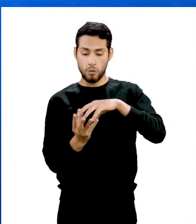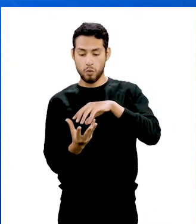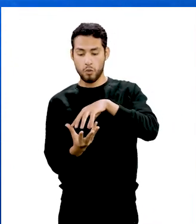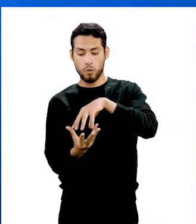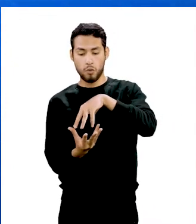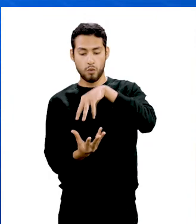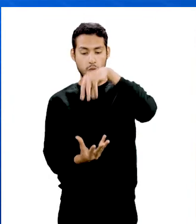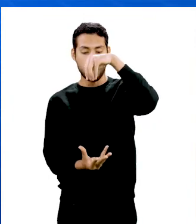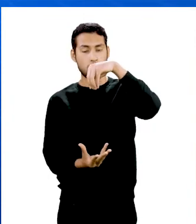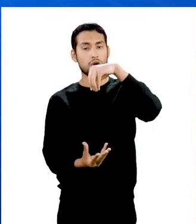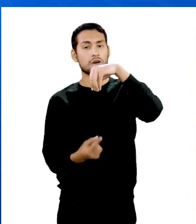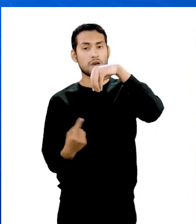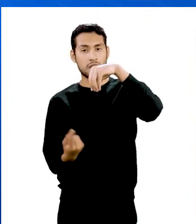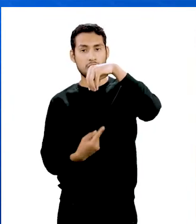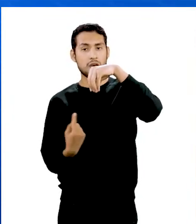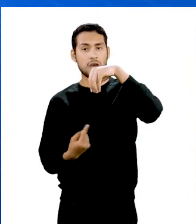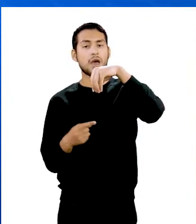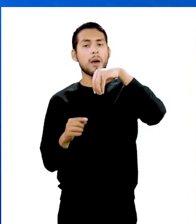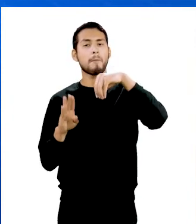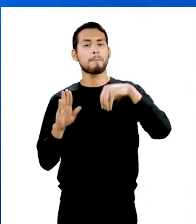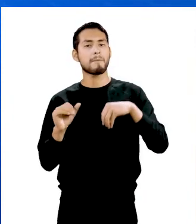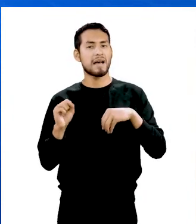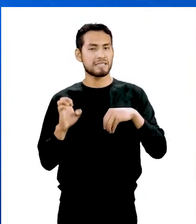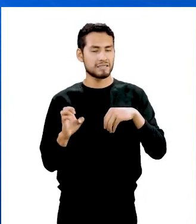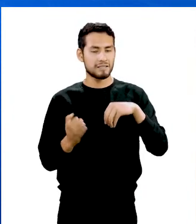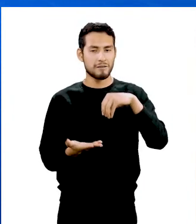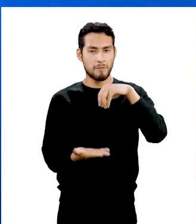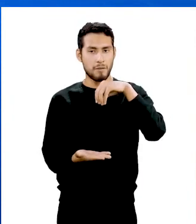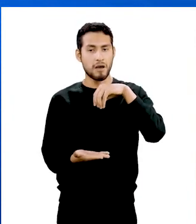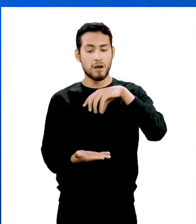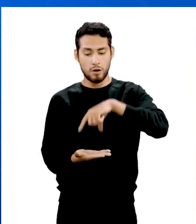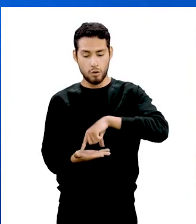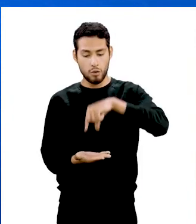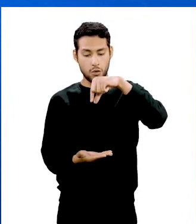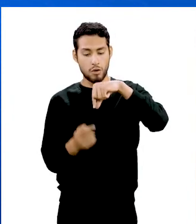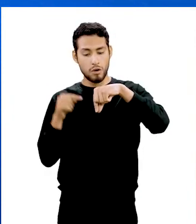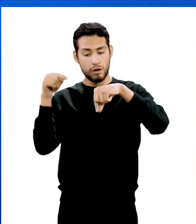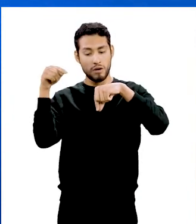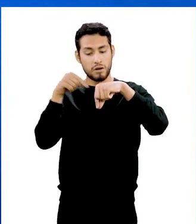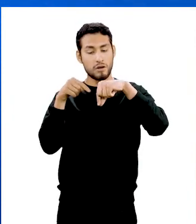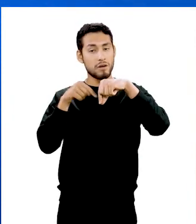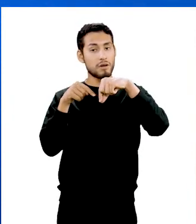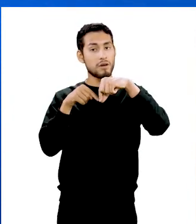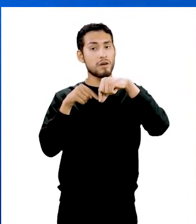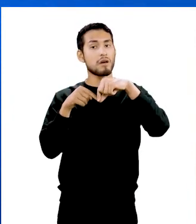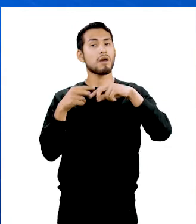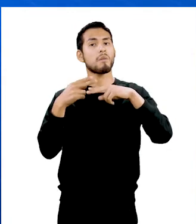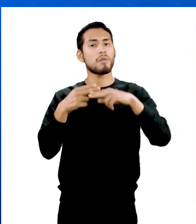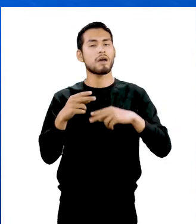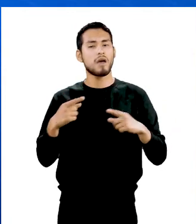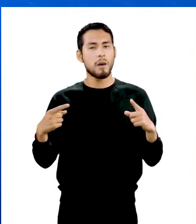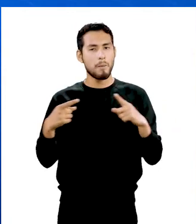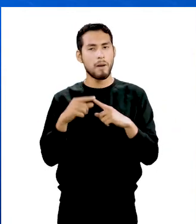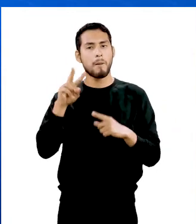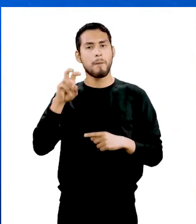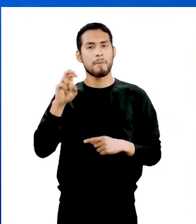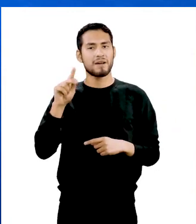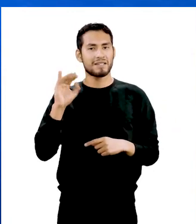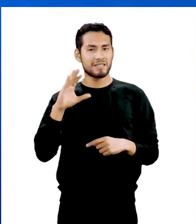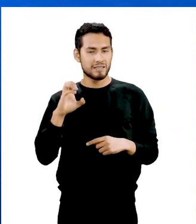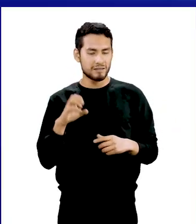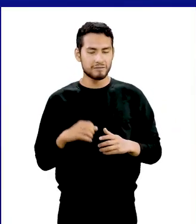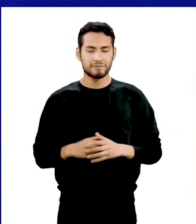conformado por el otro cateto se denomina base y al punto donde confluyen las generatrices se llama